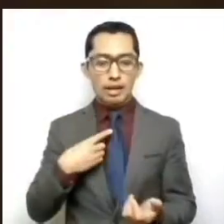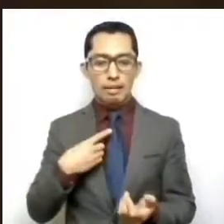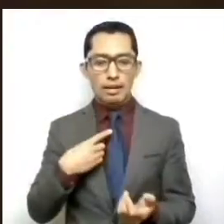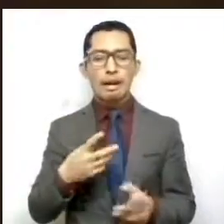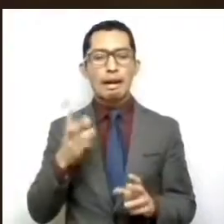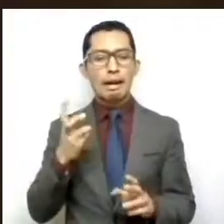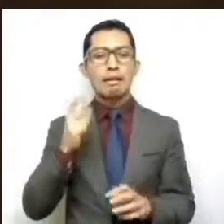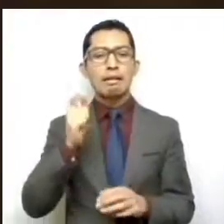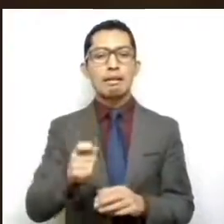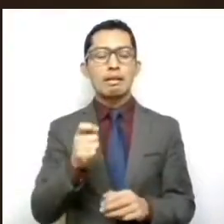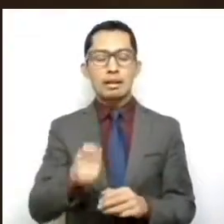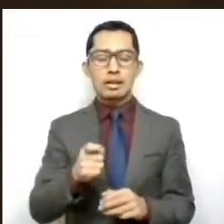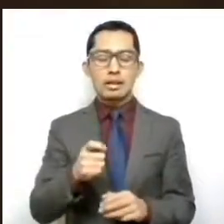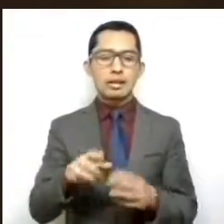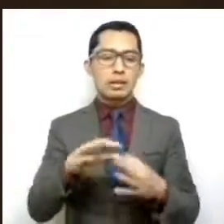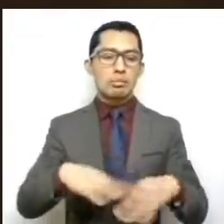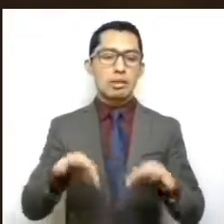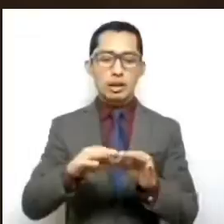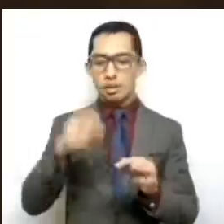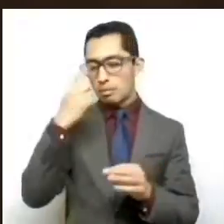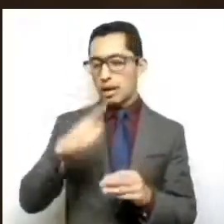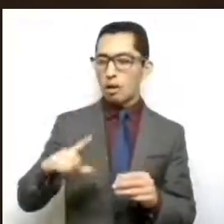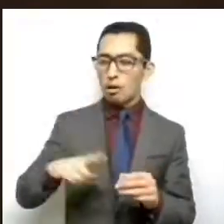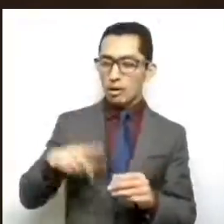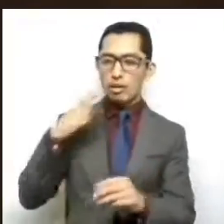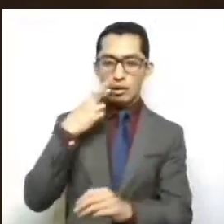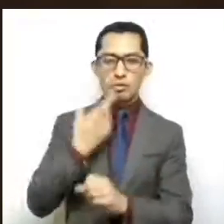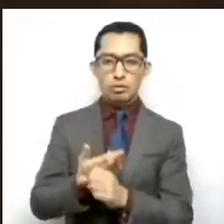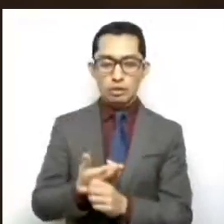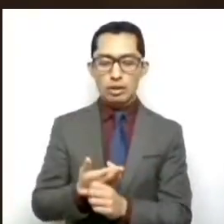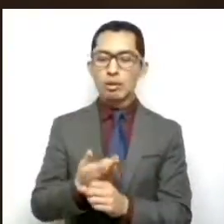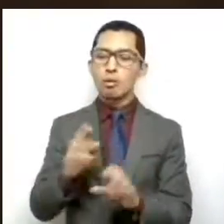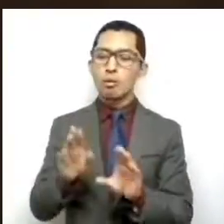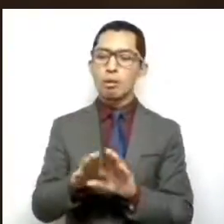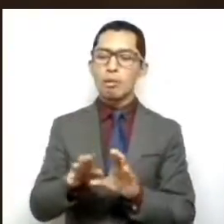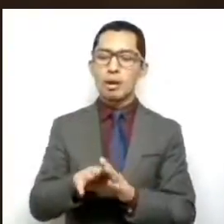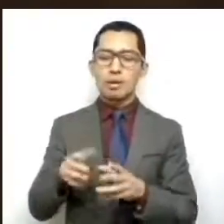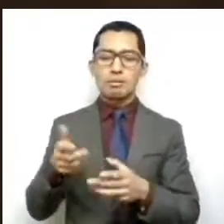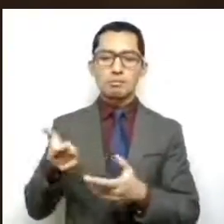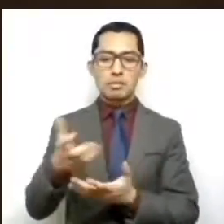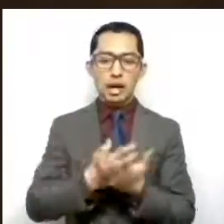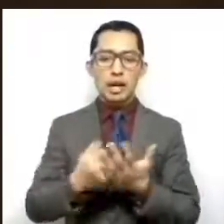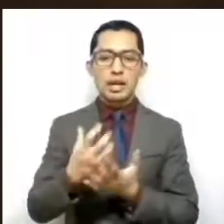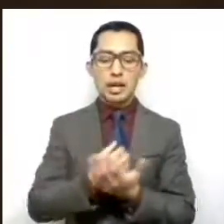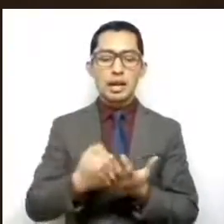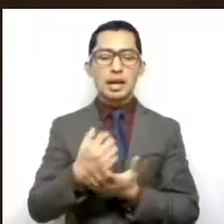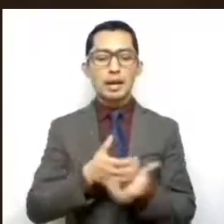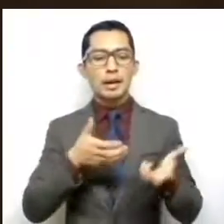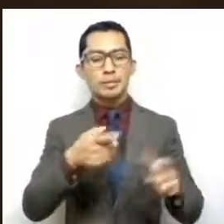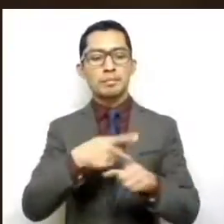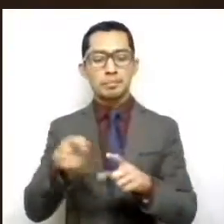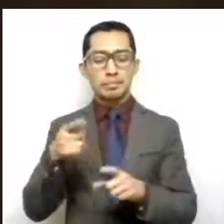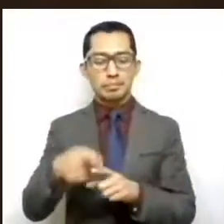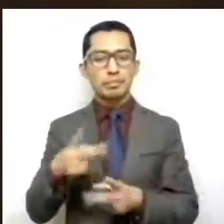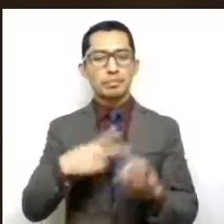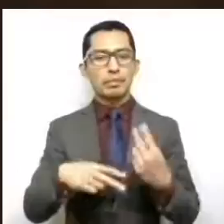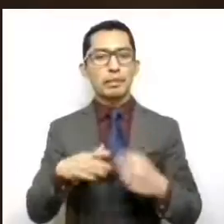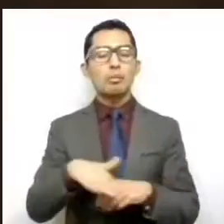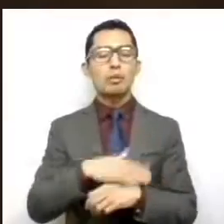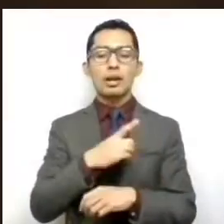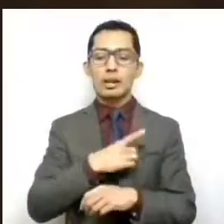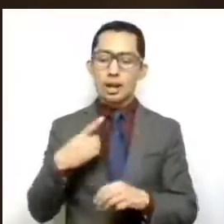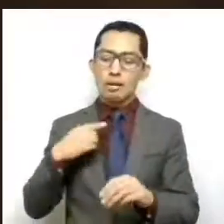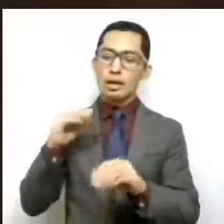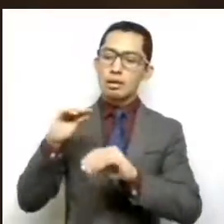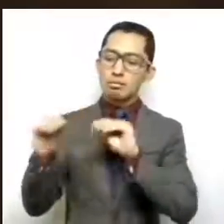todo una cuestión de gobernanza y a menudo el crecimiento de la economía informal puede deberse a políticas económicas y